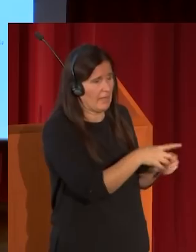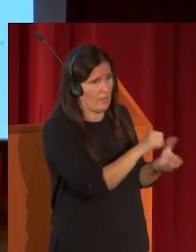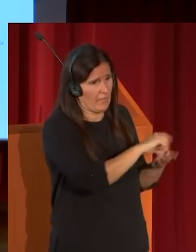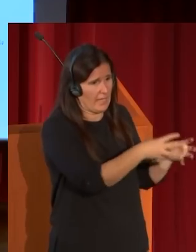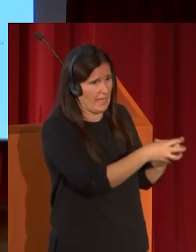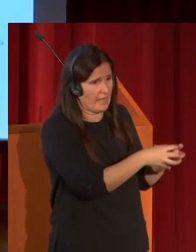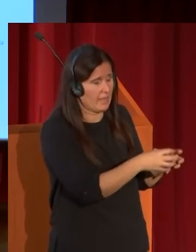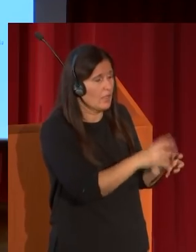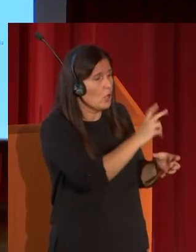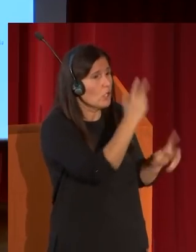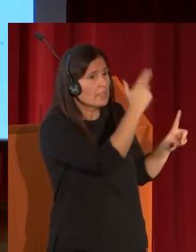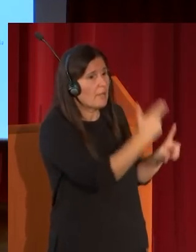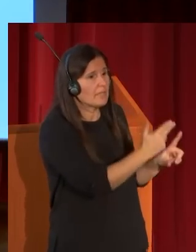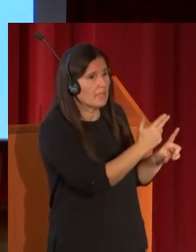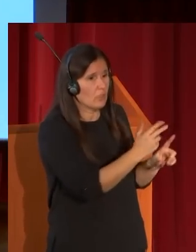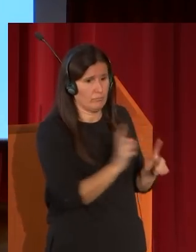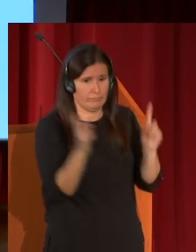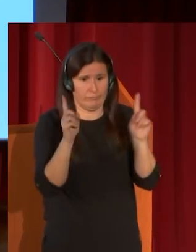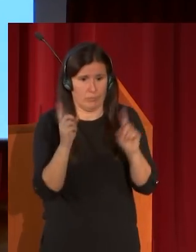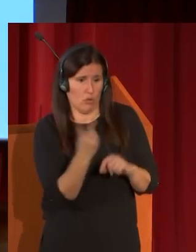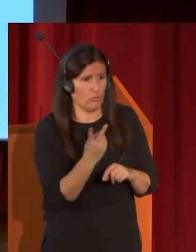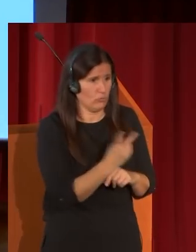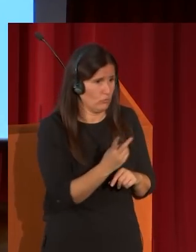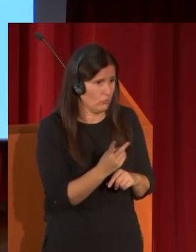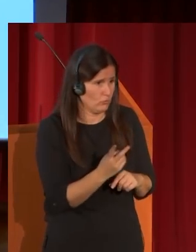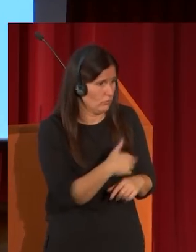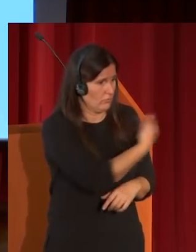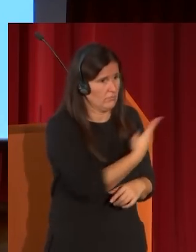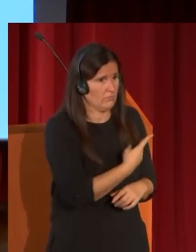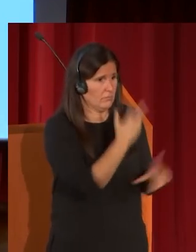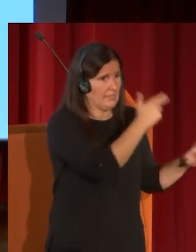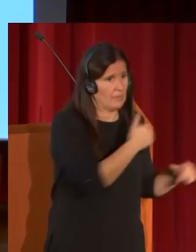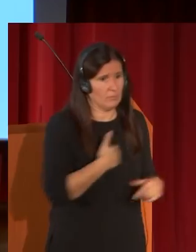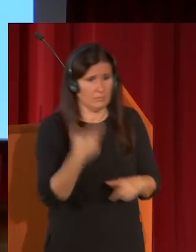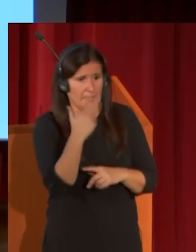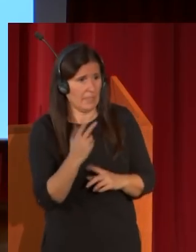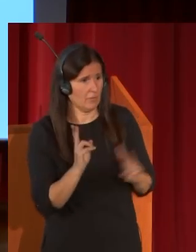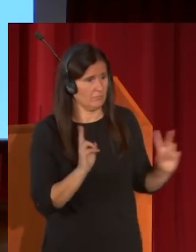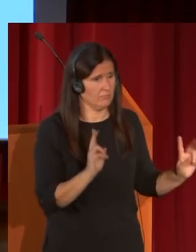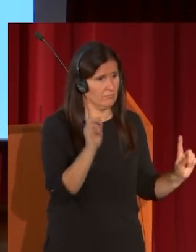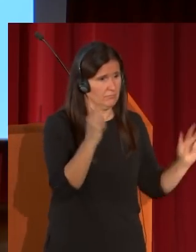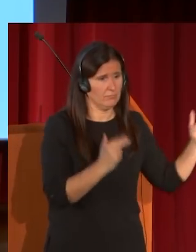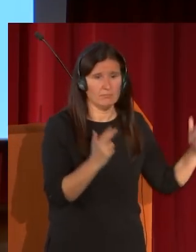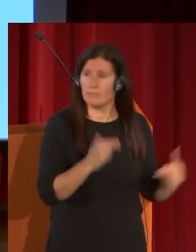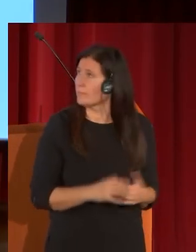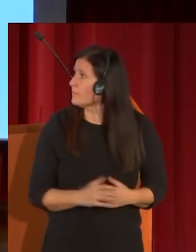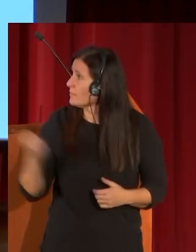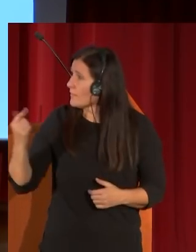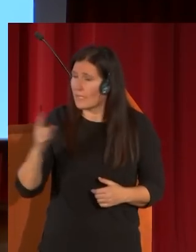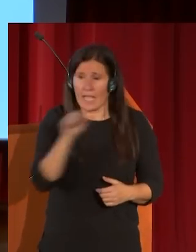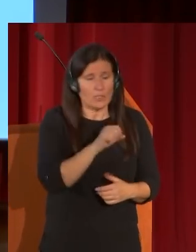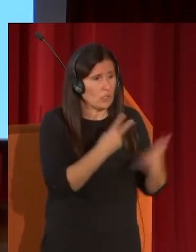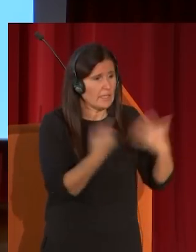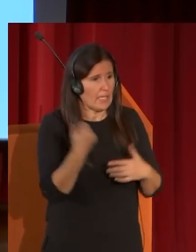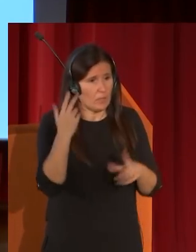los dos están pintando uno al lado del otro o esta que es una obra maestra también iniciada en el año 71 donde